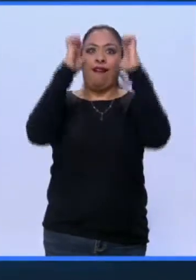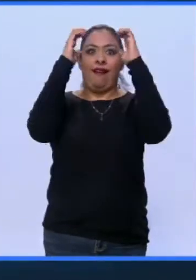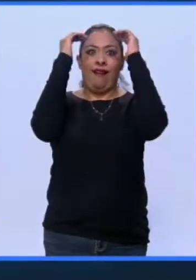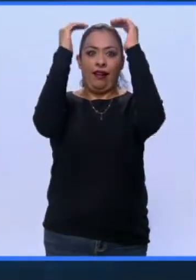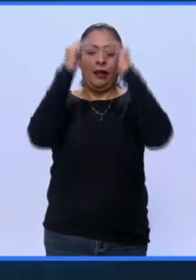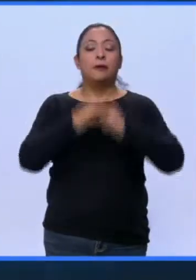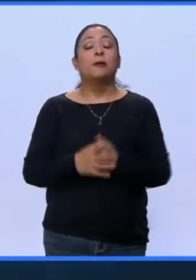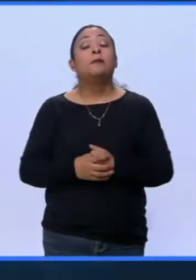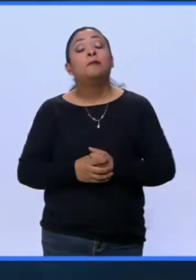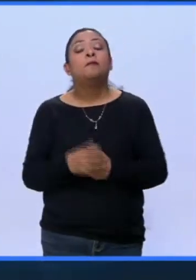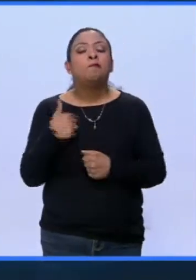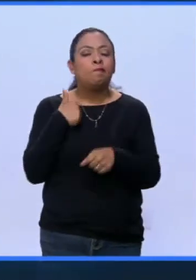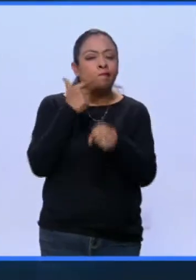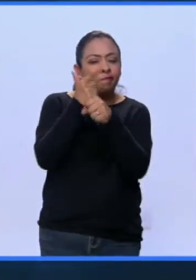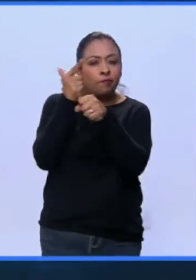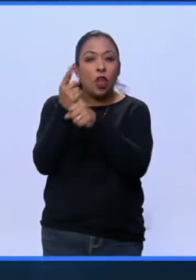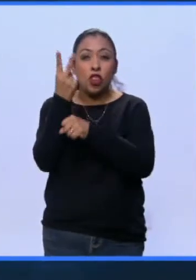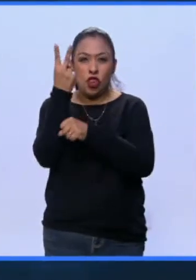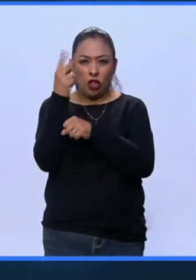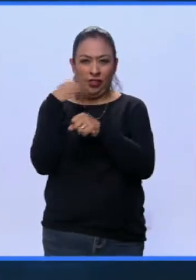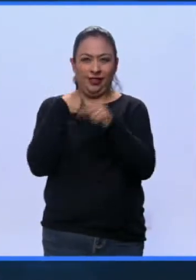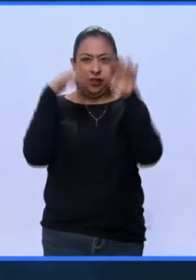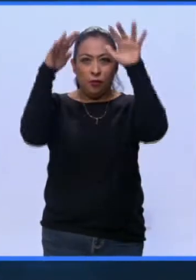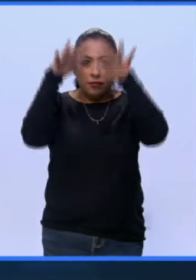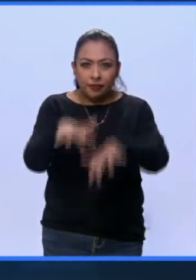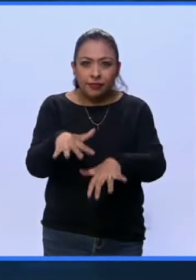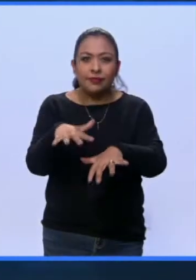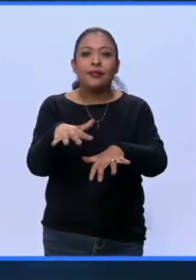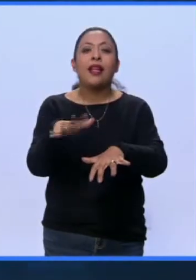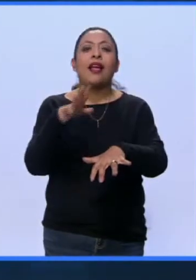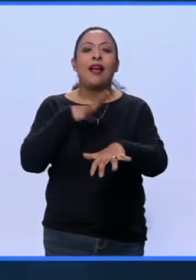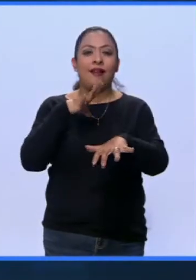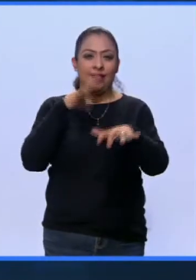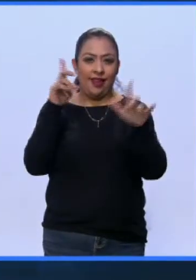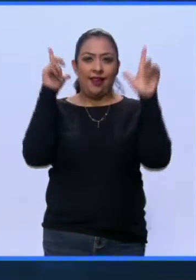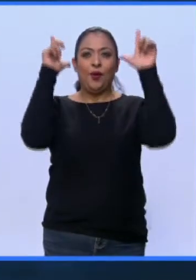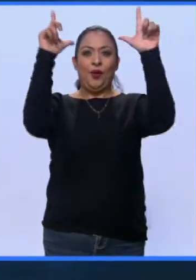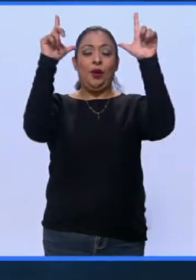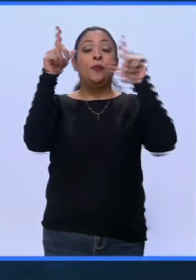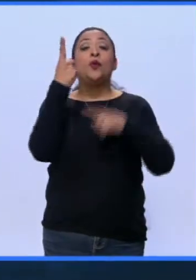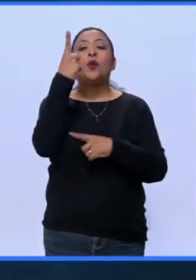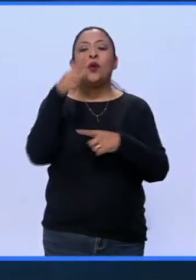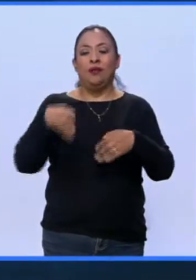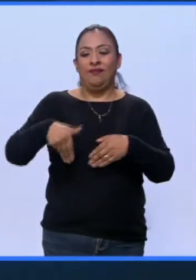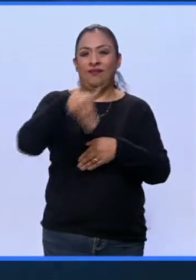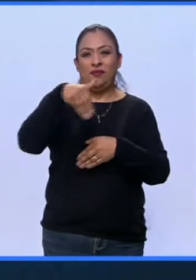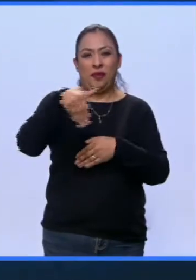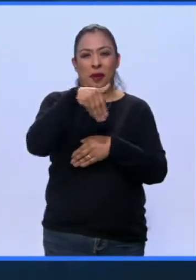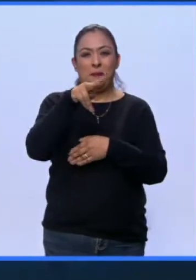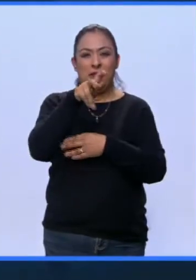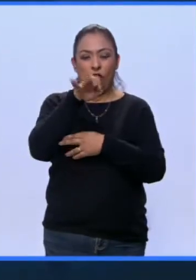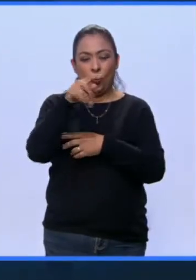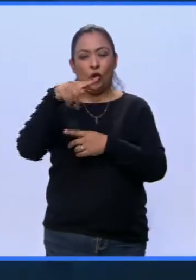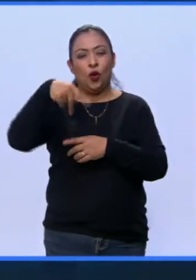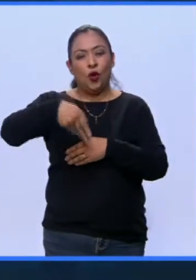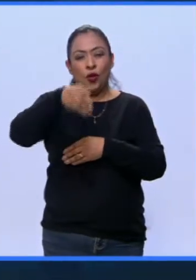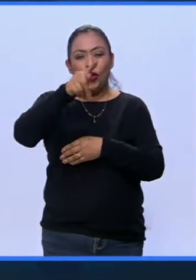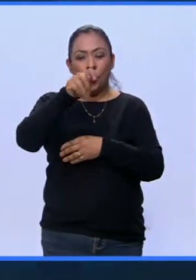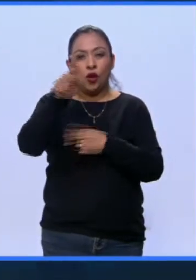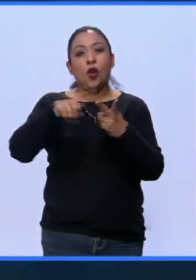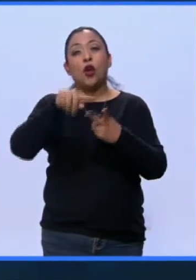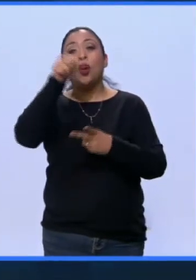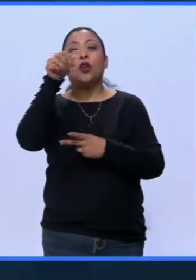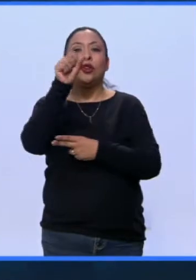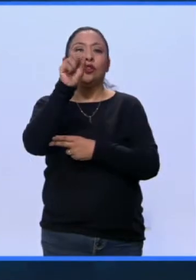Nosotros tenemos detectados dos de los que se cayeron que tenían unos espectaculares. Uno es el de Viaducto y Torreón y otro es el de Soriana